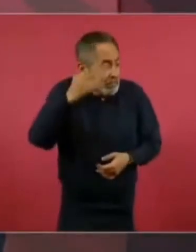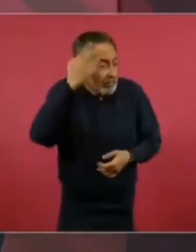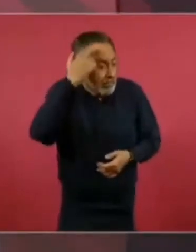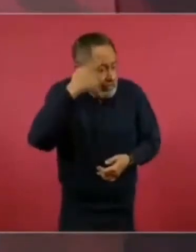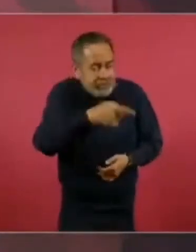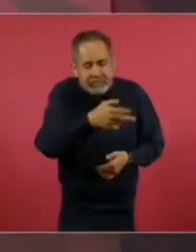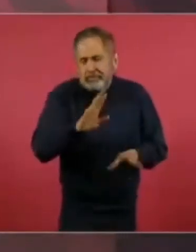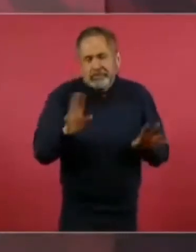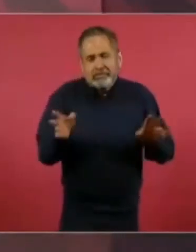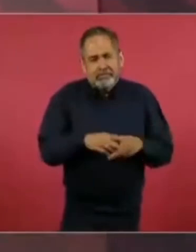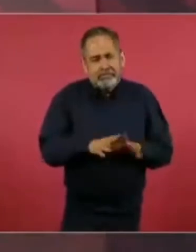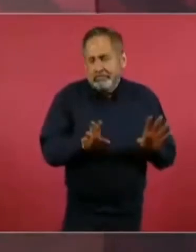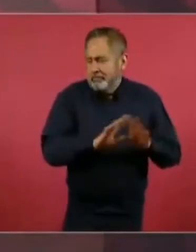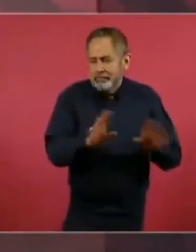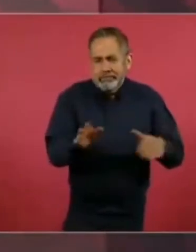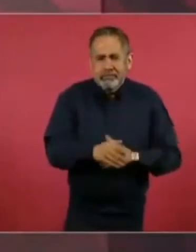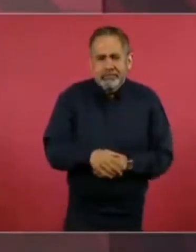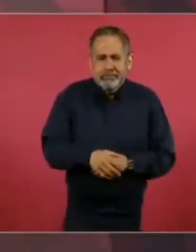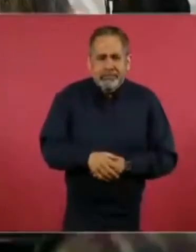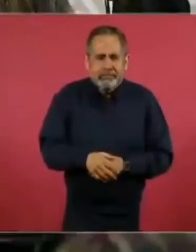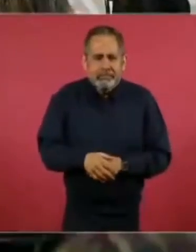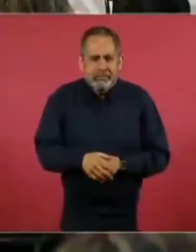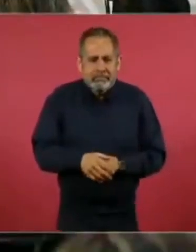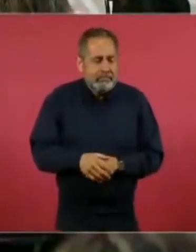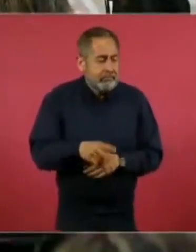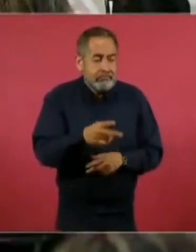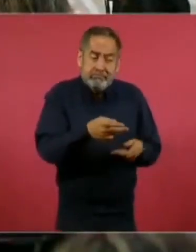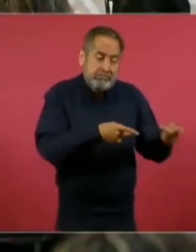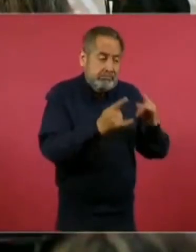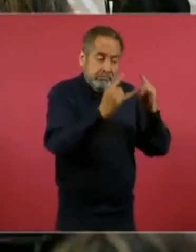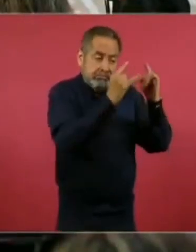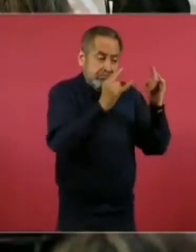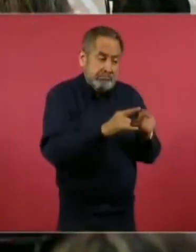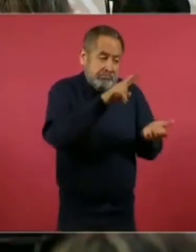que prepare su campamento.